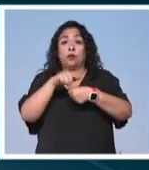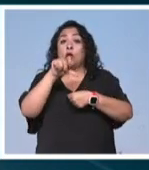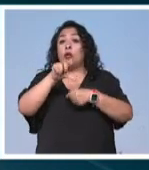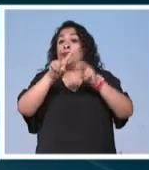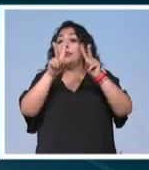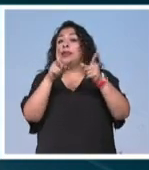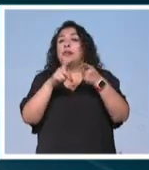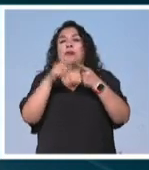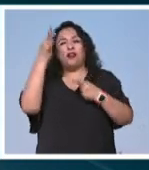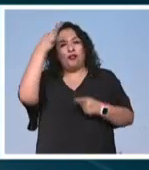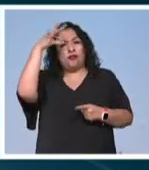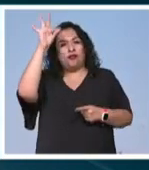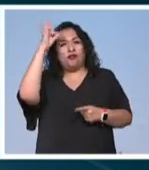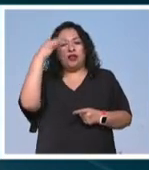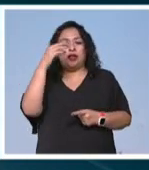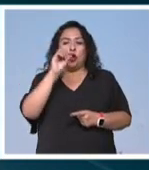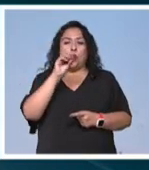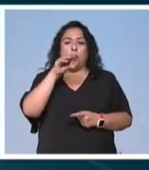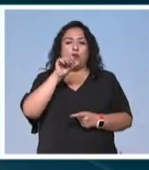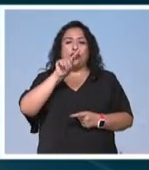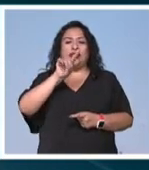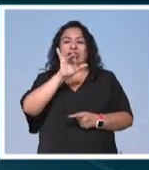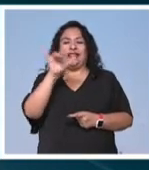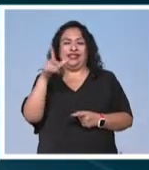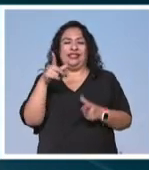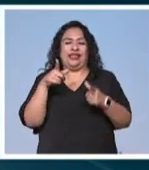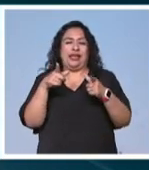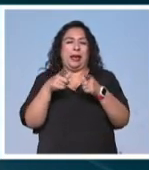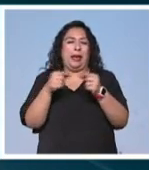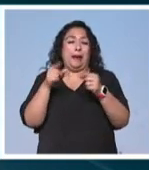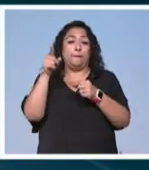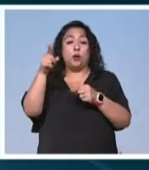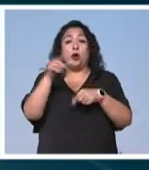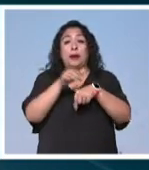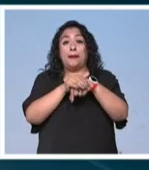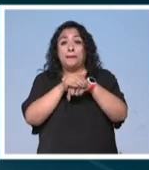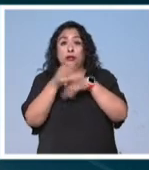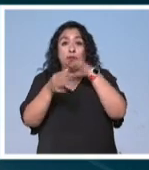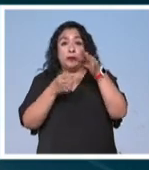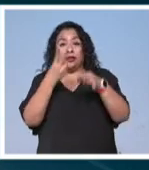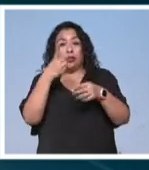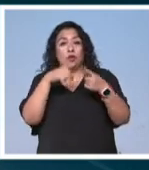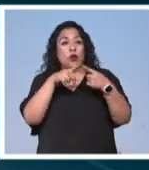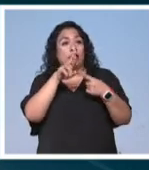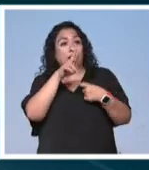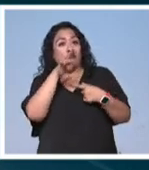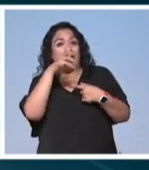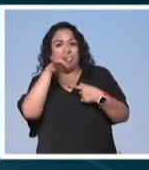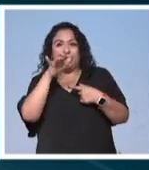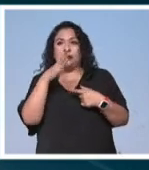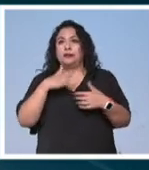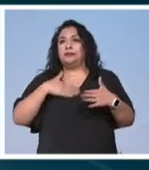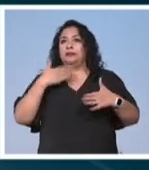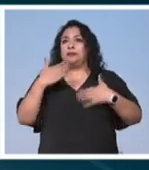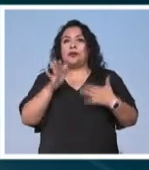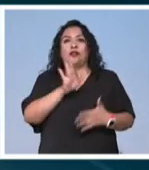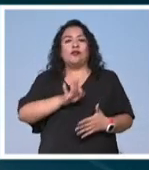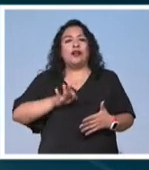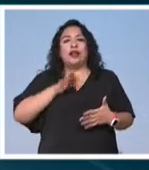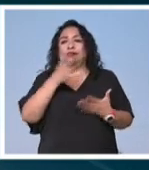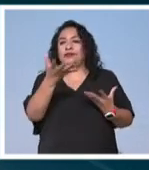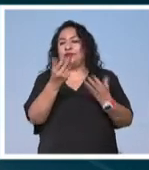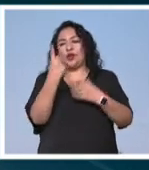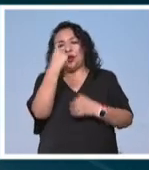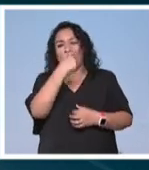hablaremos de la filosofía Omotenashi del Japón. Amigos, amigas de Noticias 22, Rafael García Villegas, qué alegría, qué felicidad de estar